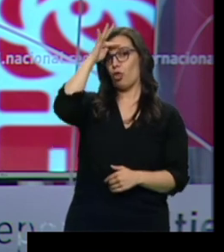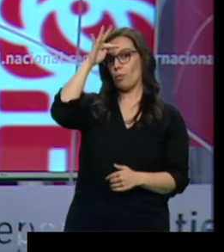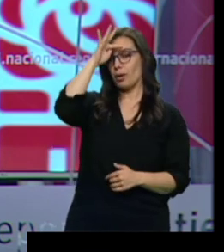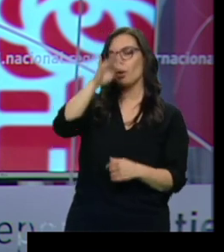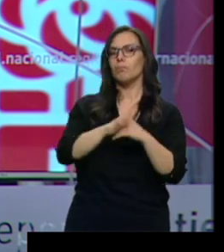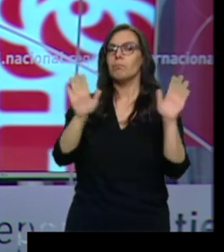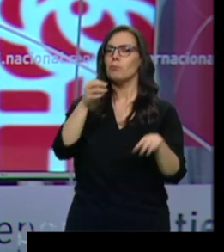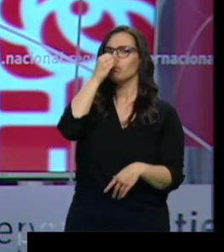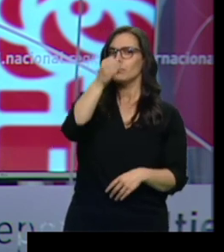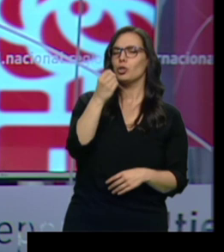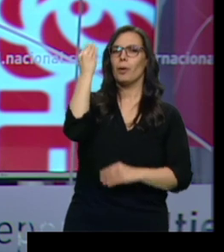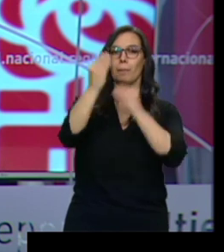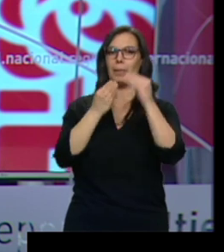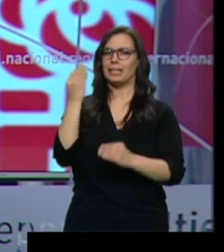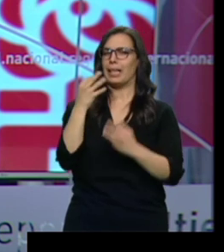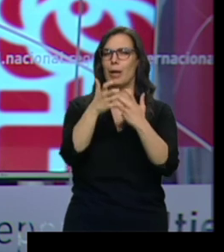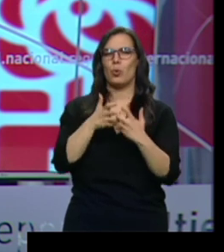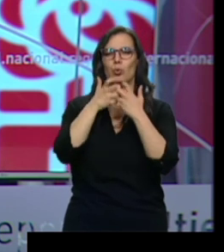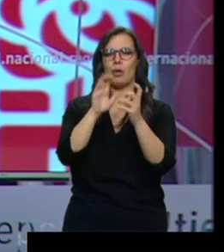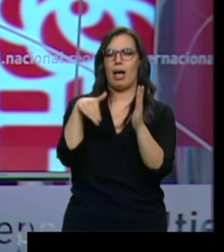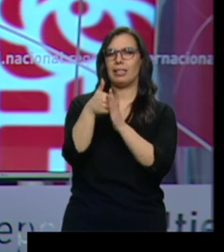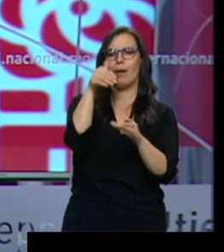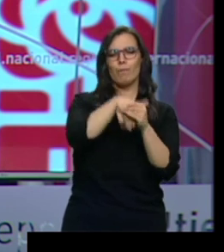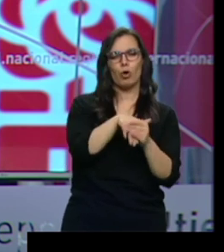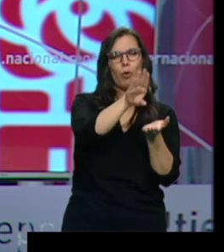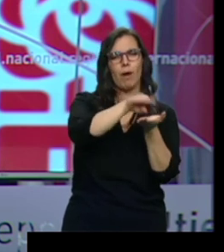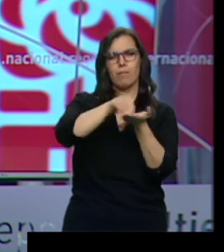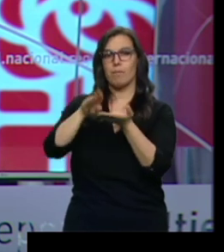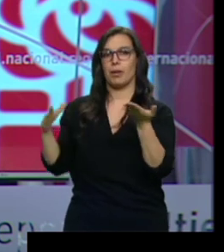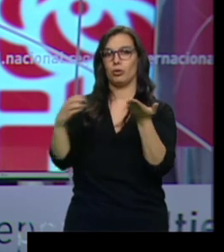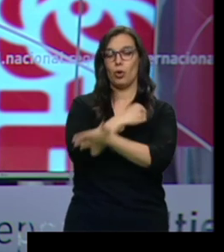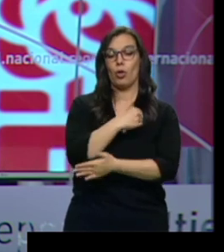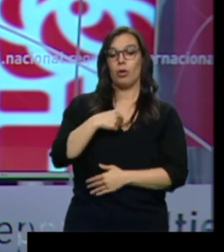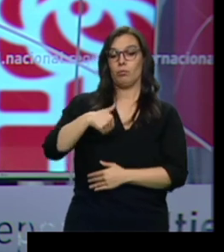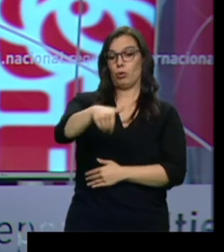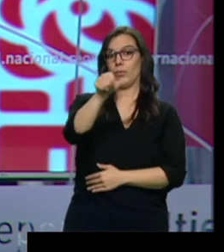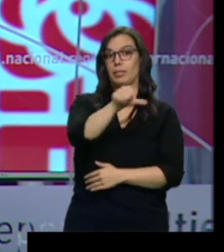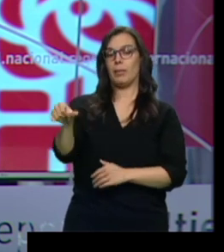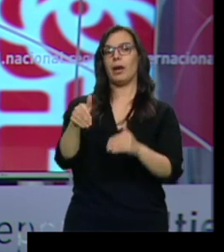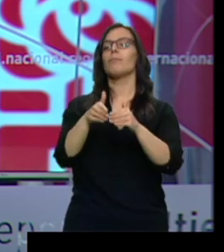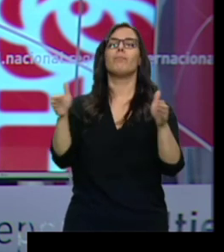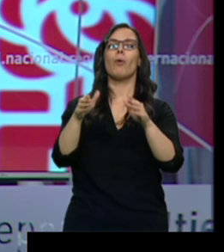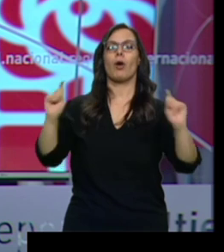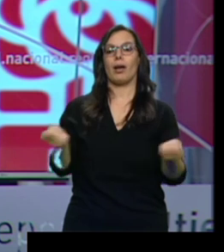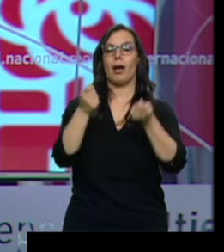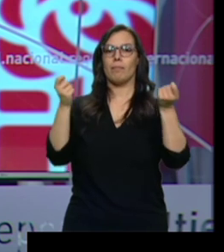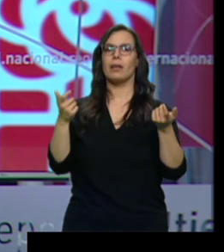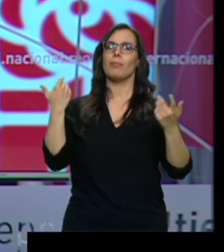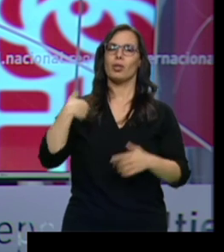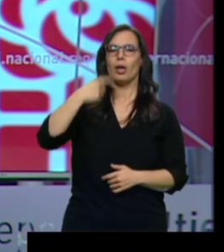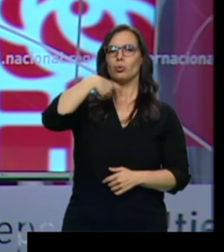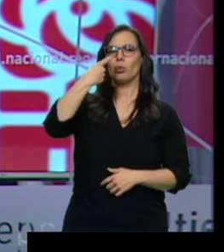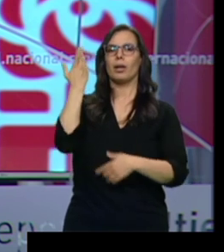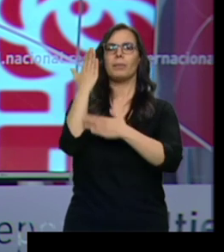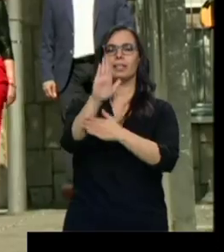que deberá pelear por cada voto. A una semana para que arranque la campaña autonómica, Luis Tudanca ha presentado a los candidatos a las Cortes de Castilla y León.